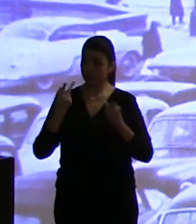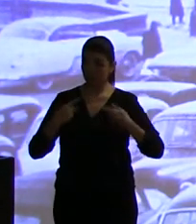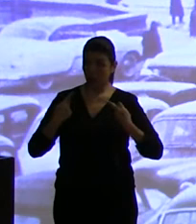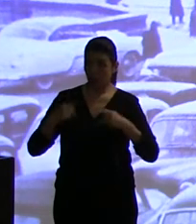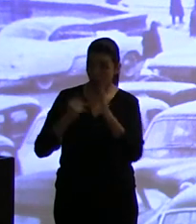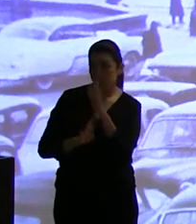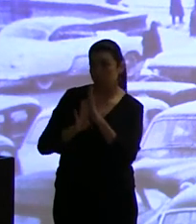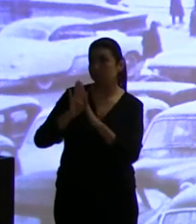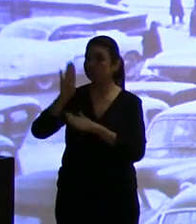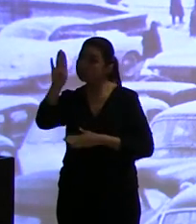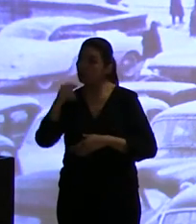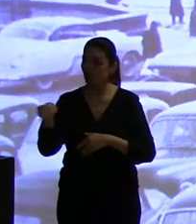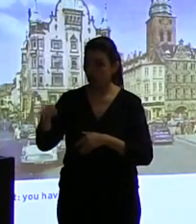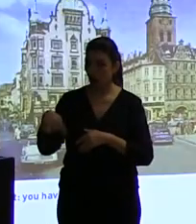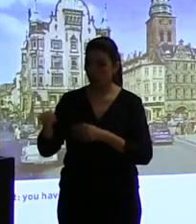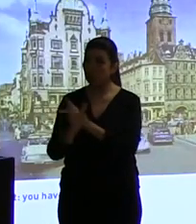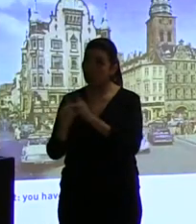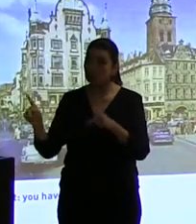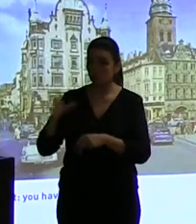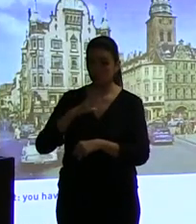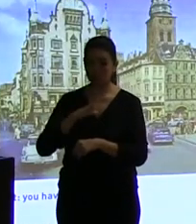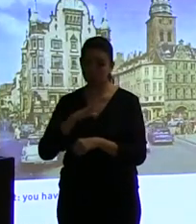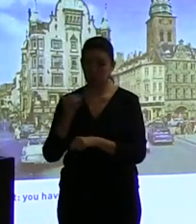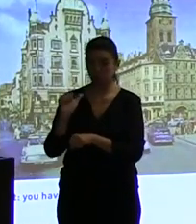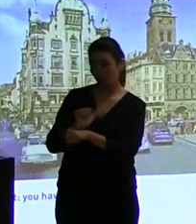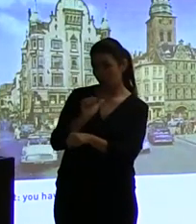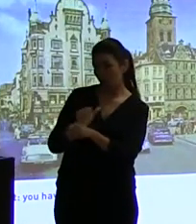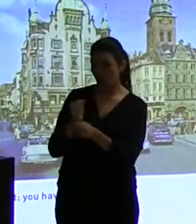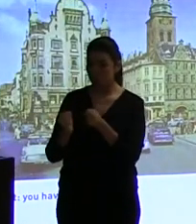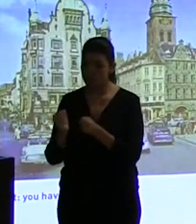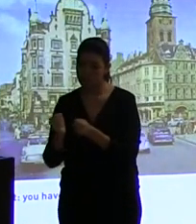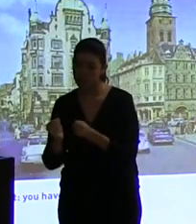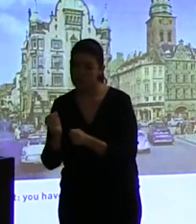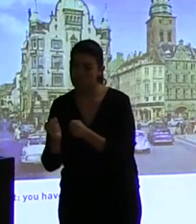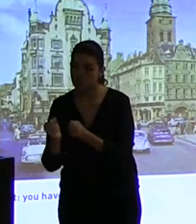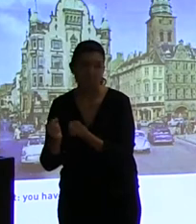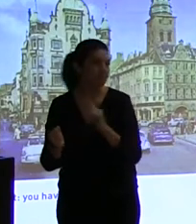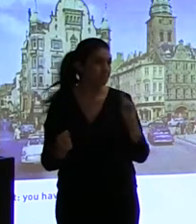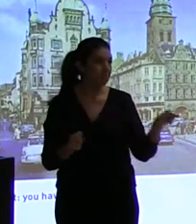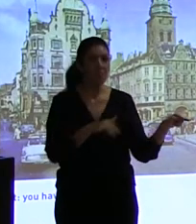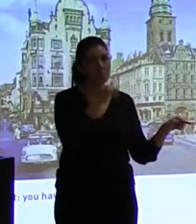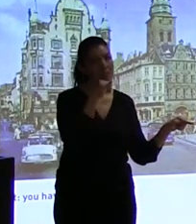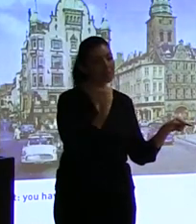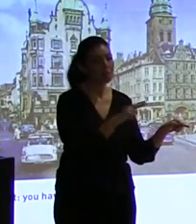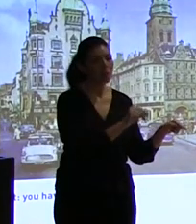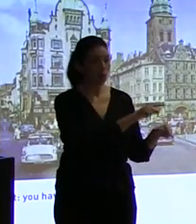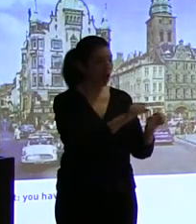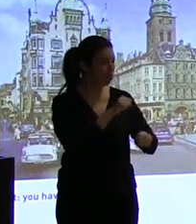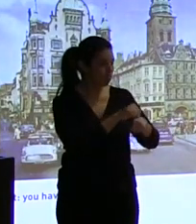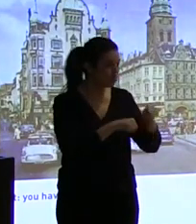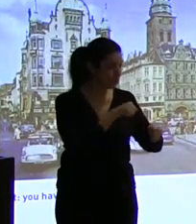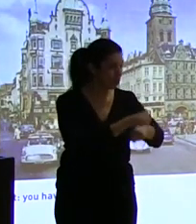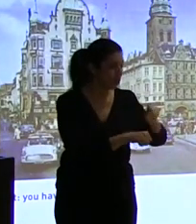italianos siguen en bici. Y empieza a aplicar sus estudios trabajando